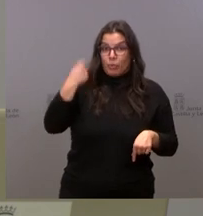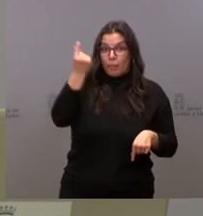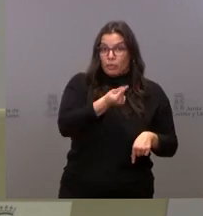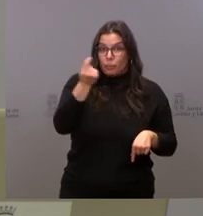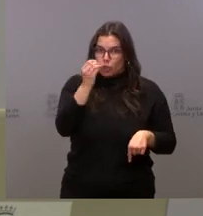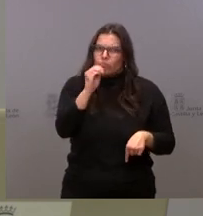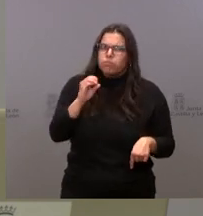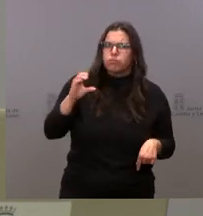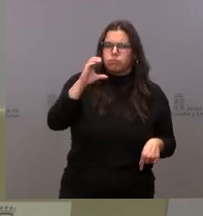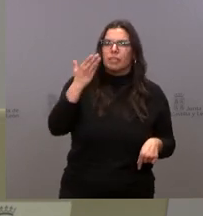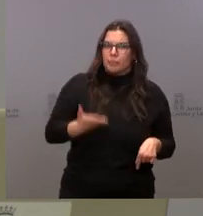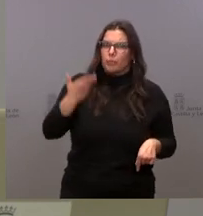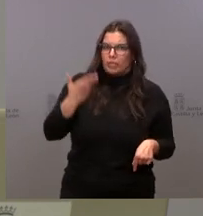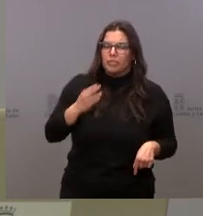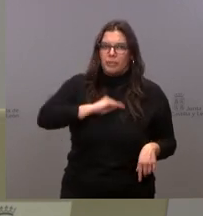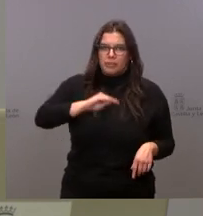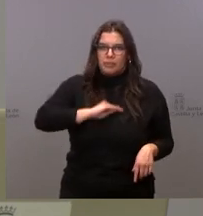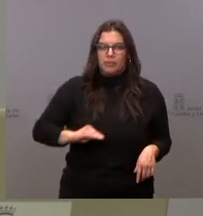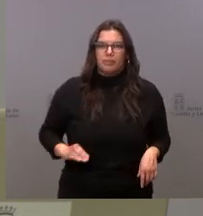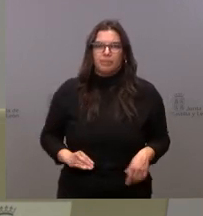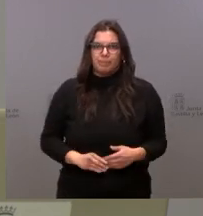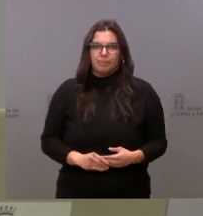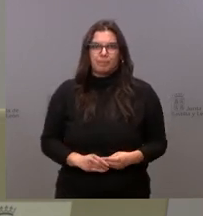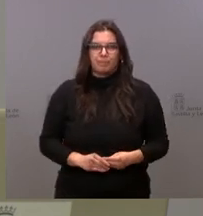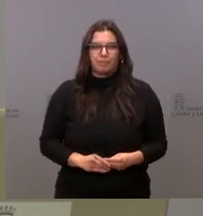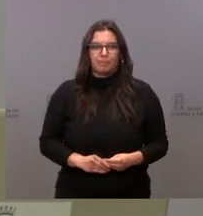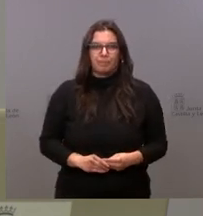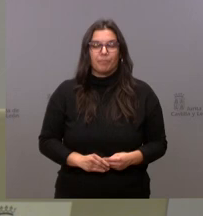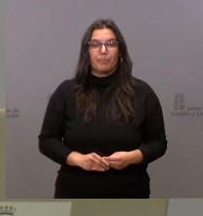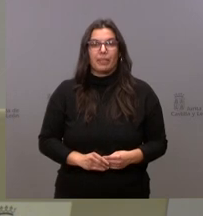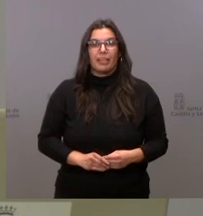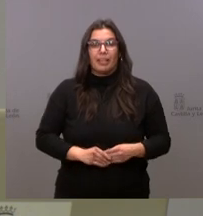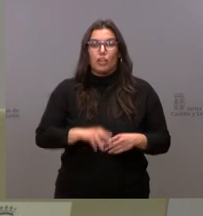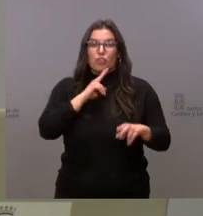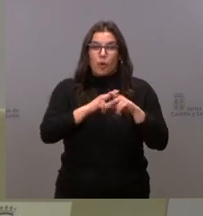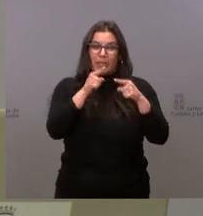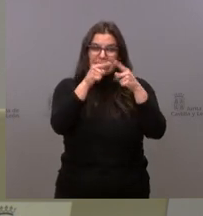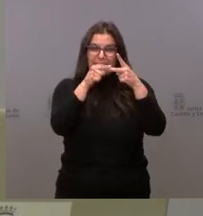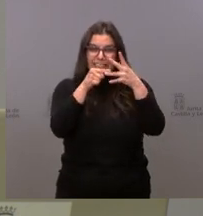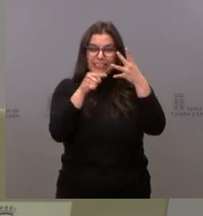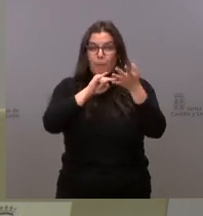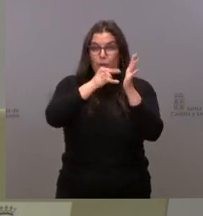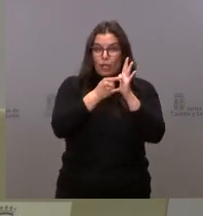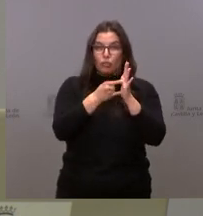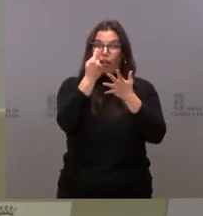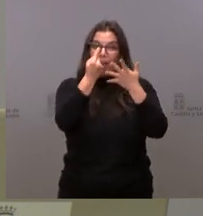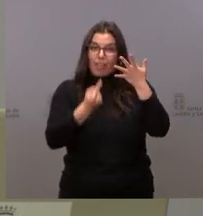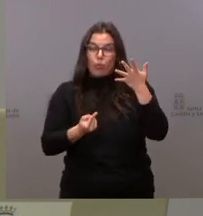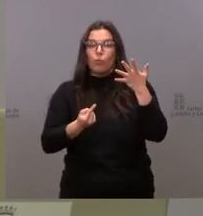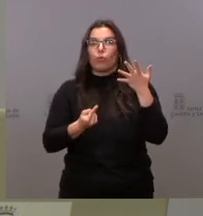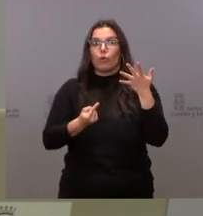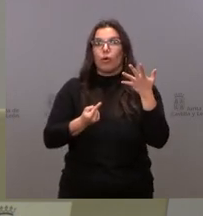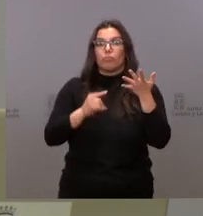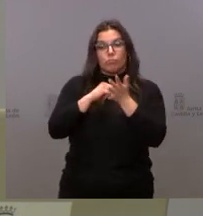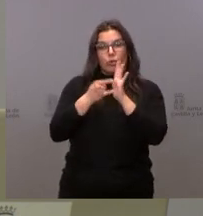especialmente relevante e importante. La relación concreta de los proyectos es la que figura en el mismo proyecto de